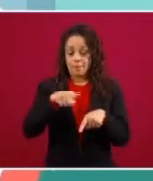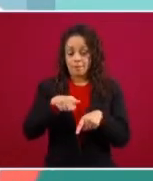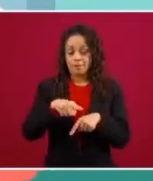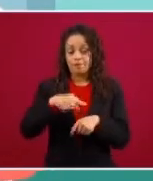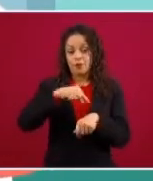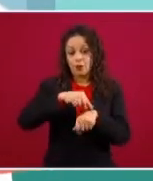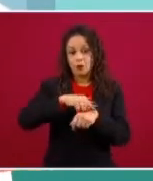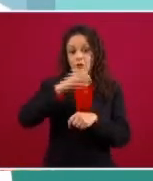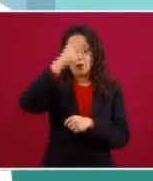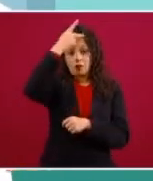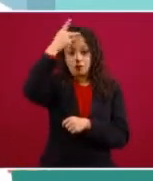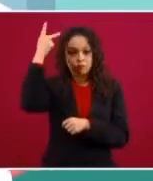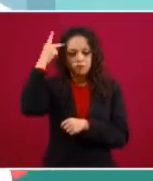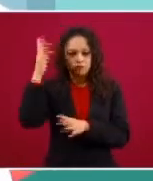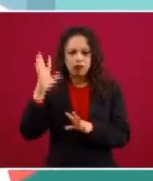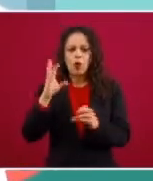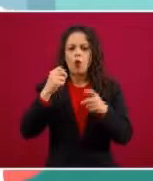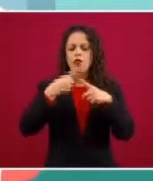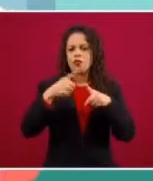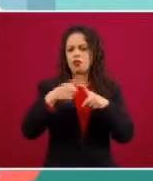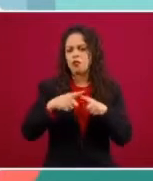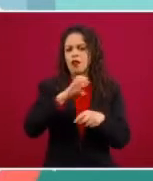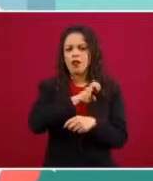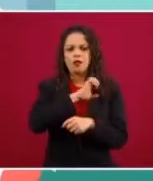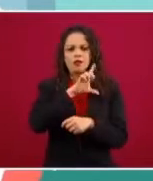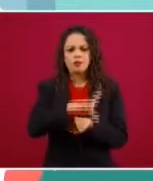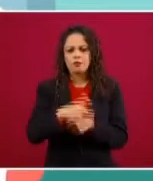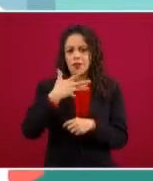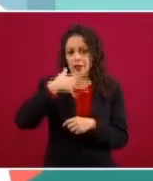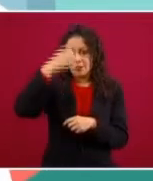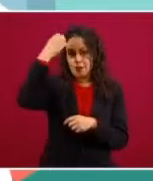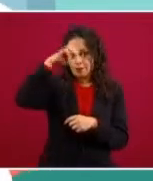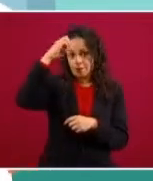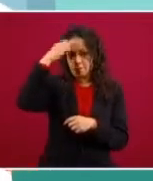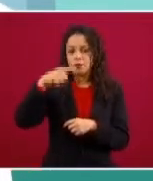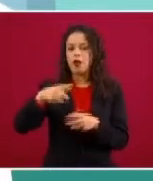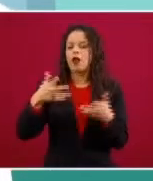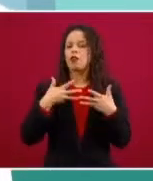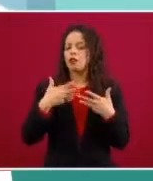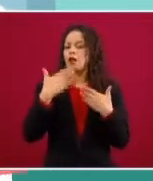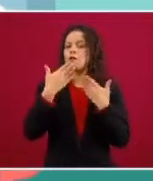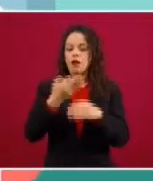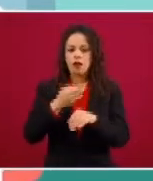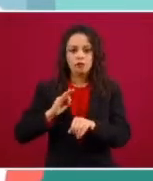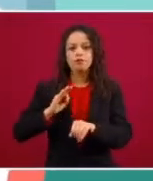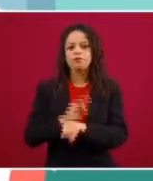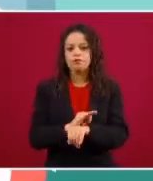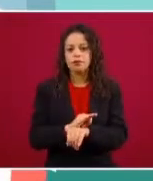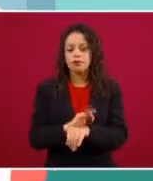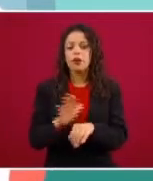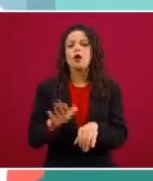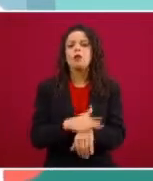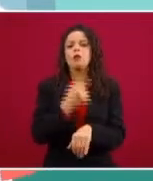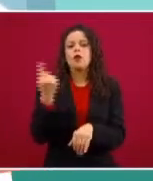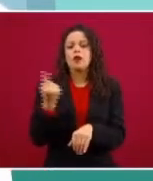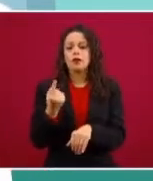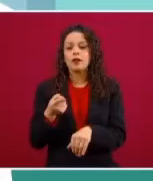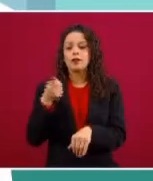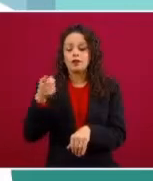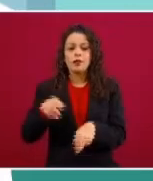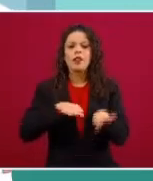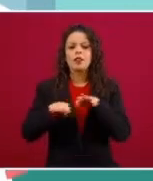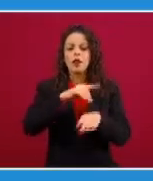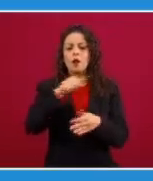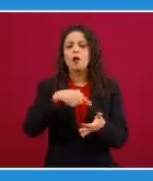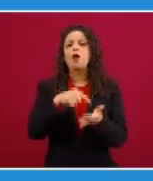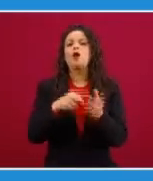general o de todo tipo de especialidades, estará debidamente protegido porque su trabajo se realizará en hospitales no